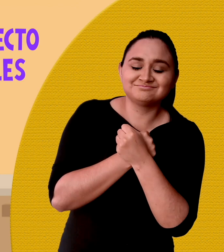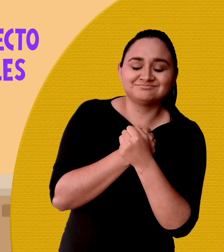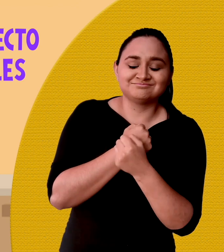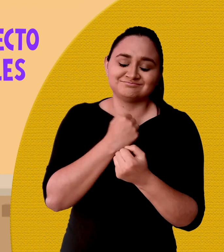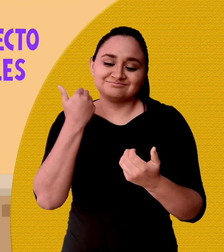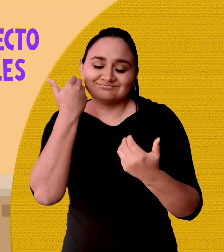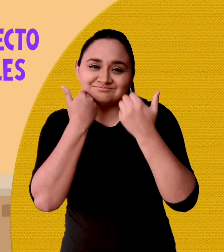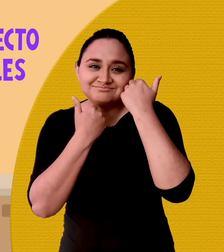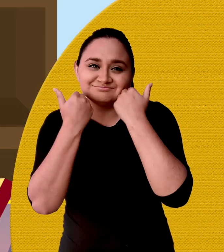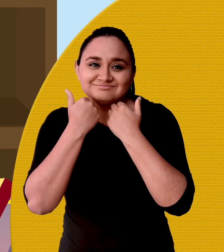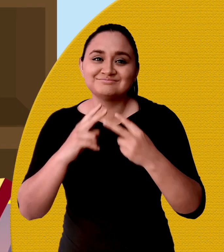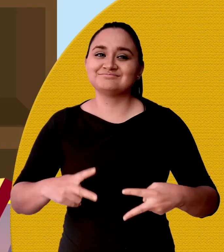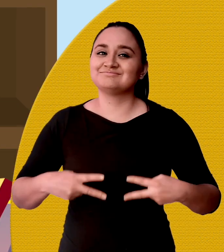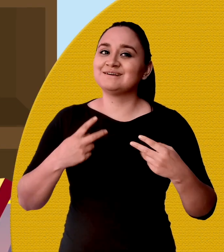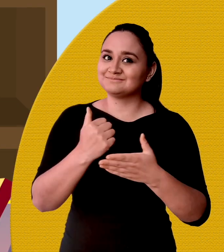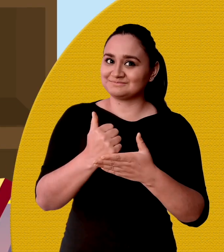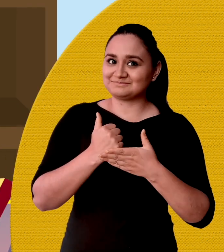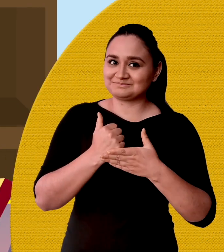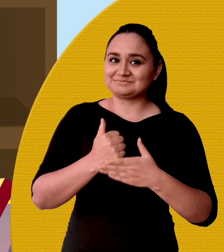para la vida.